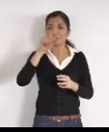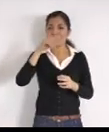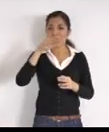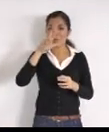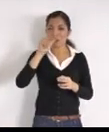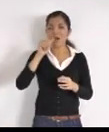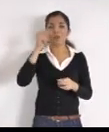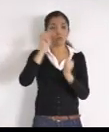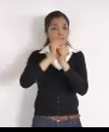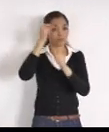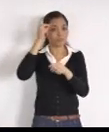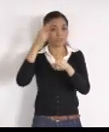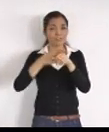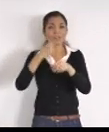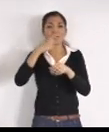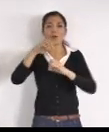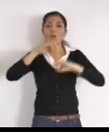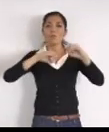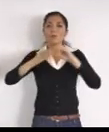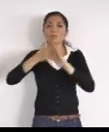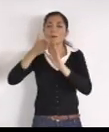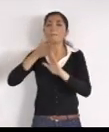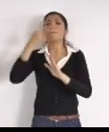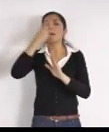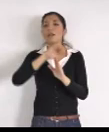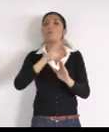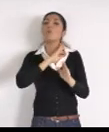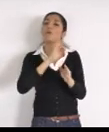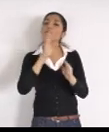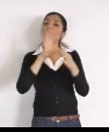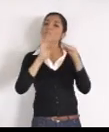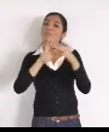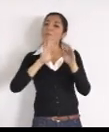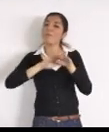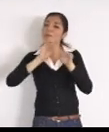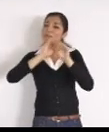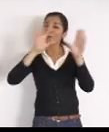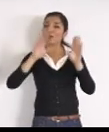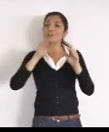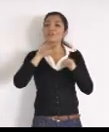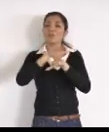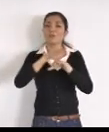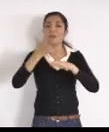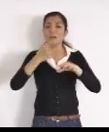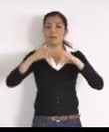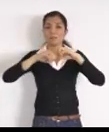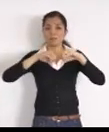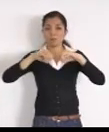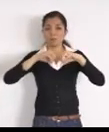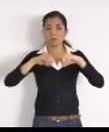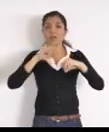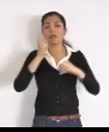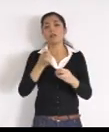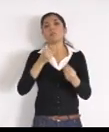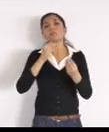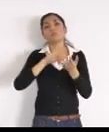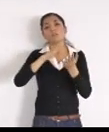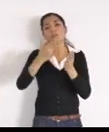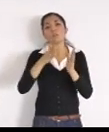materializando, de mi parte, me despido, agradeciéndoles, la atención, de esta semana, y nos vemos, el próximo lunes, buenos días.